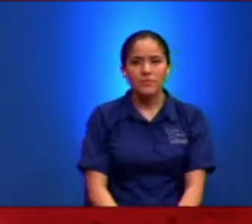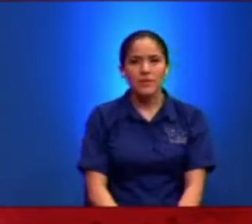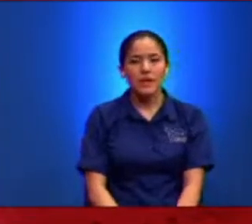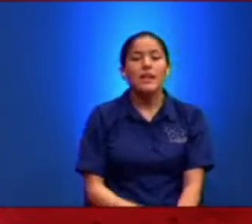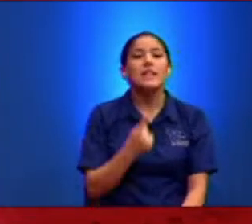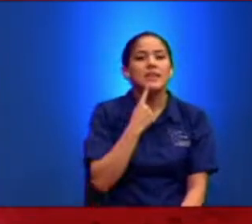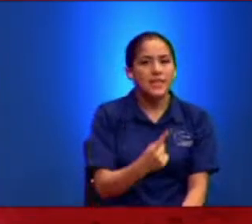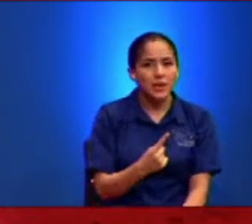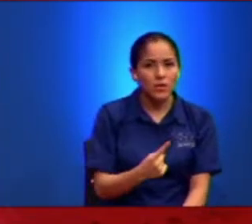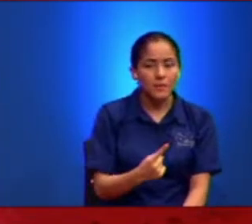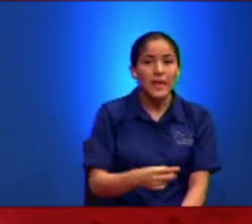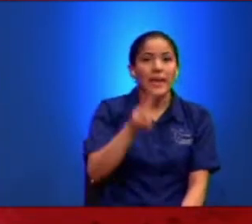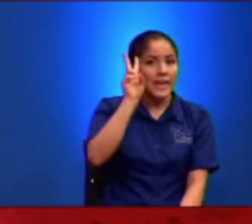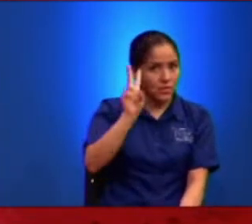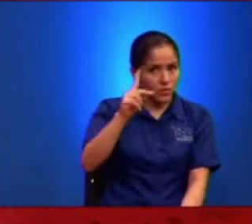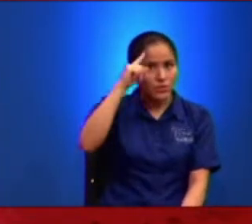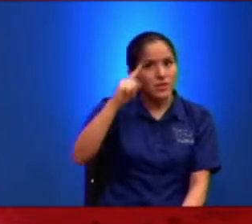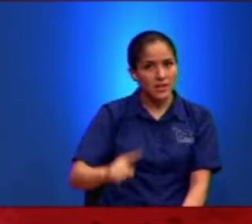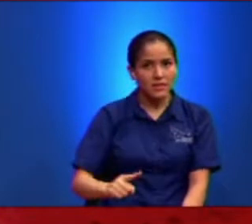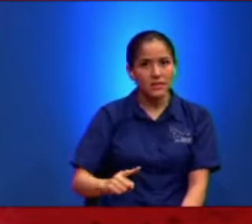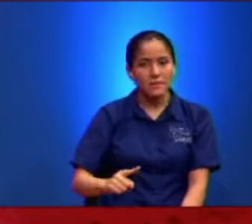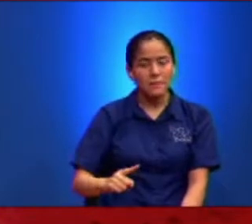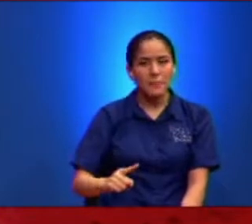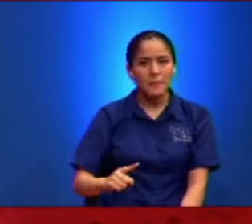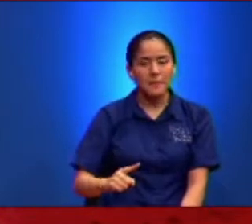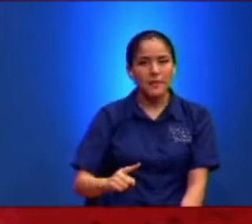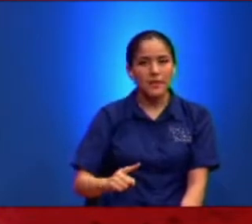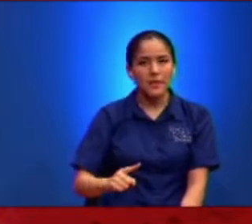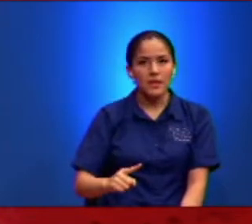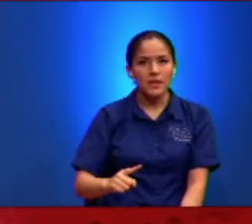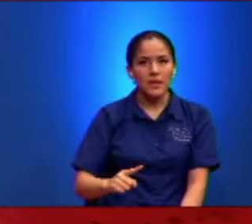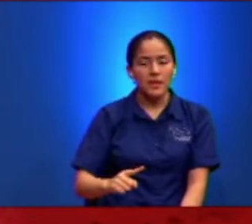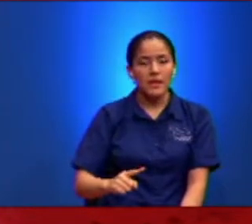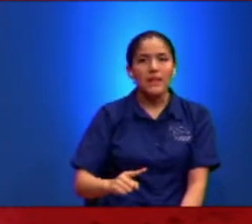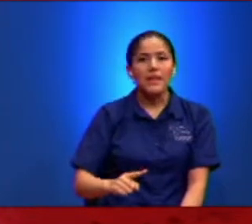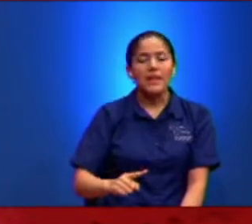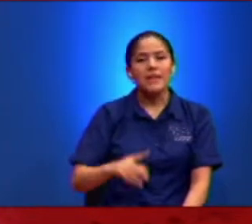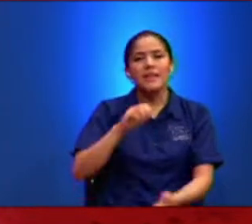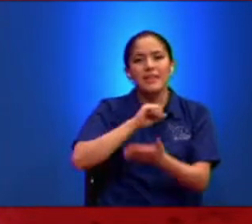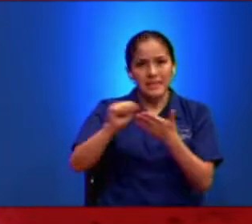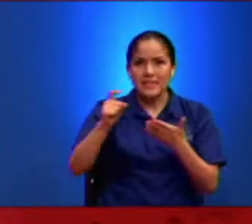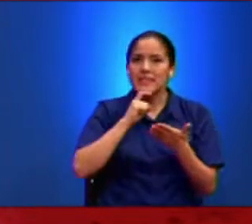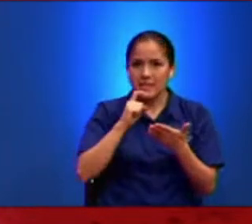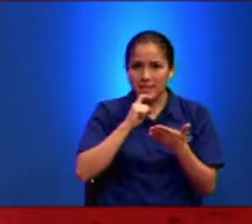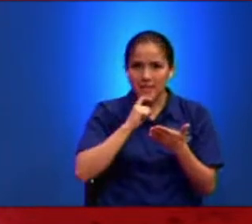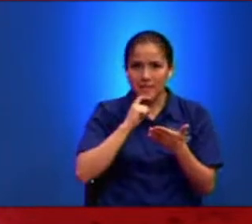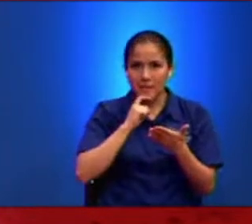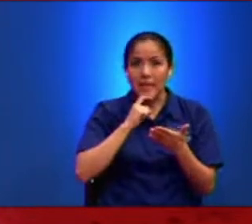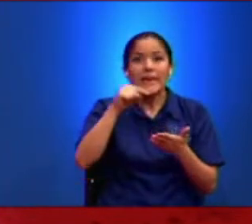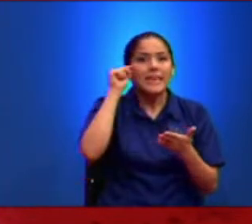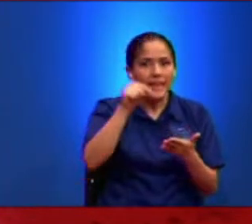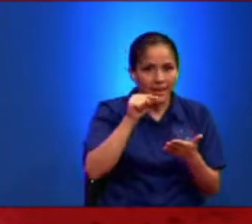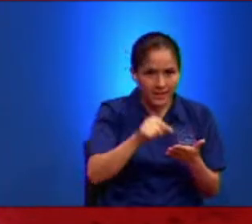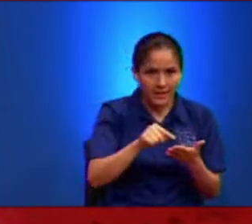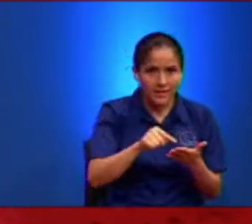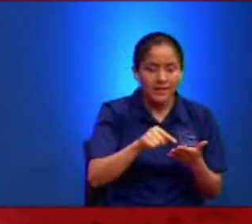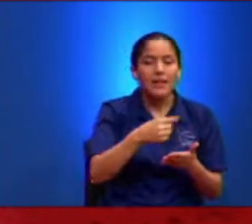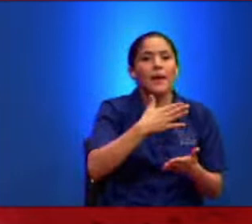Les dijo Dentro de dos días Se celebra la Pascua Y ahí me van a matar